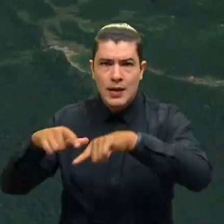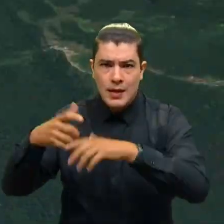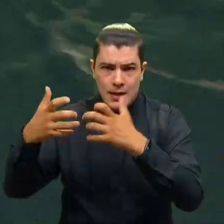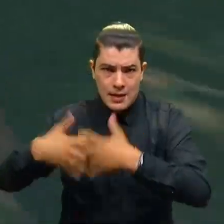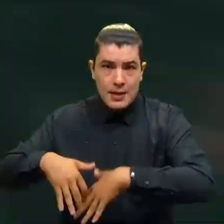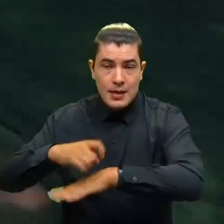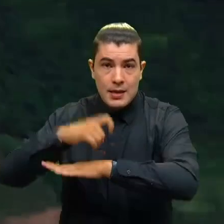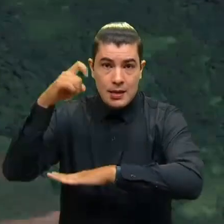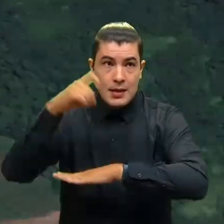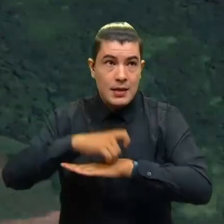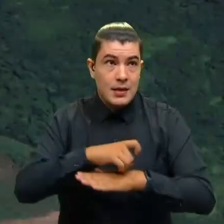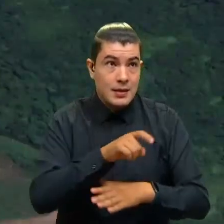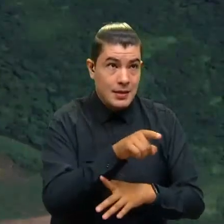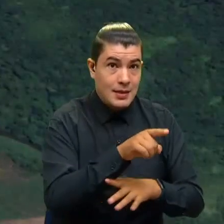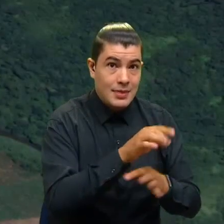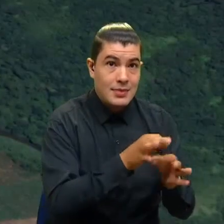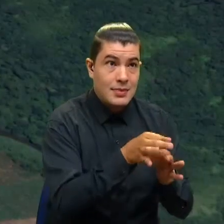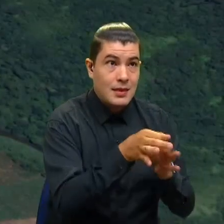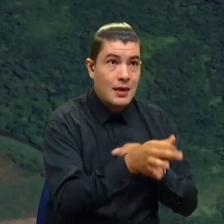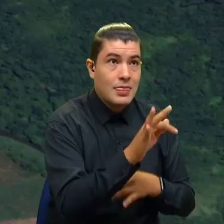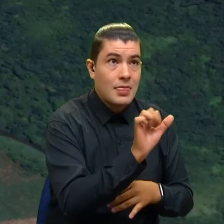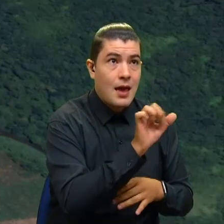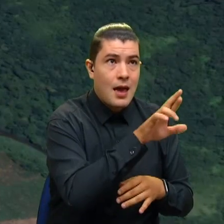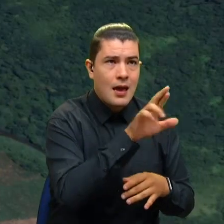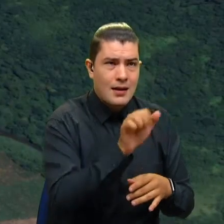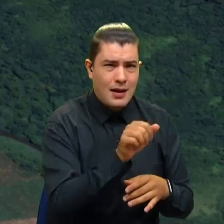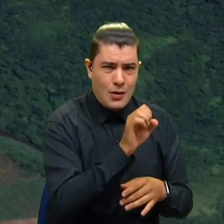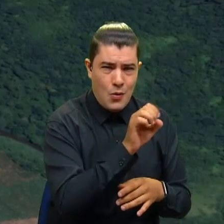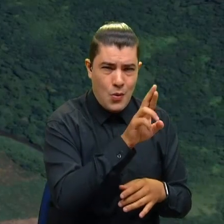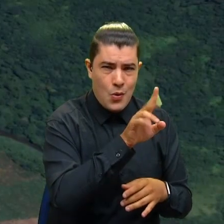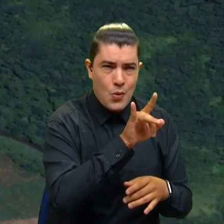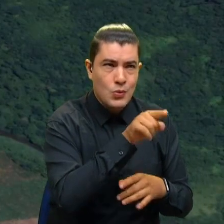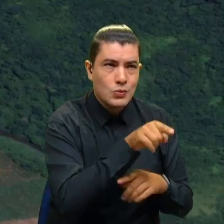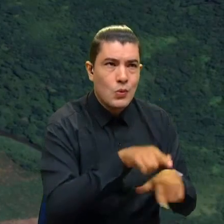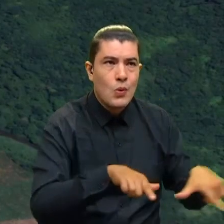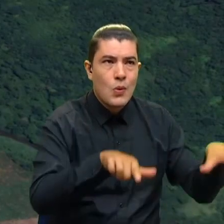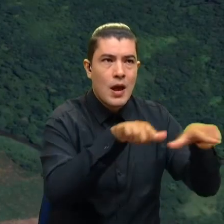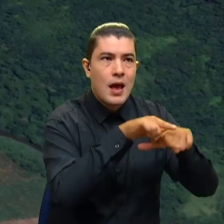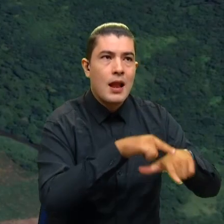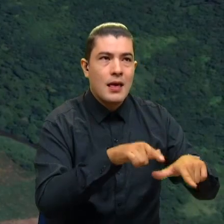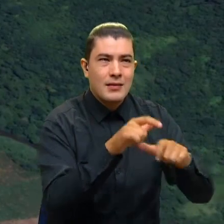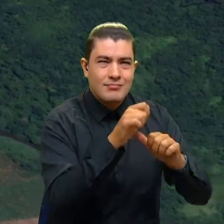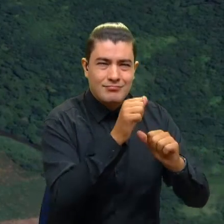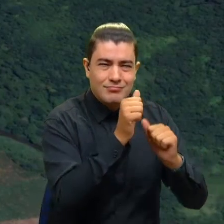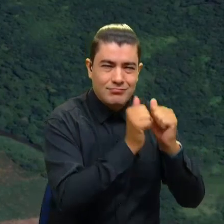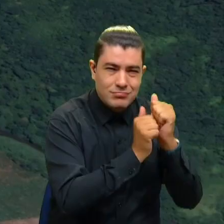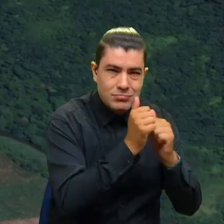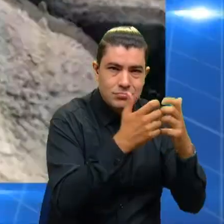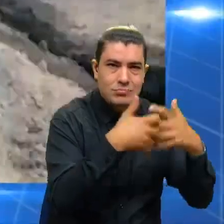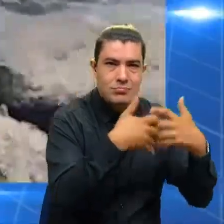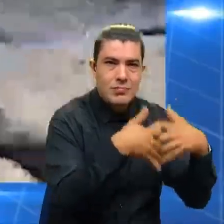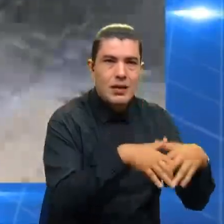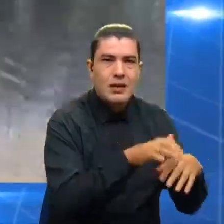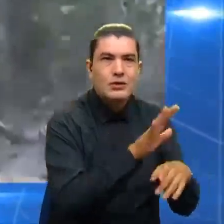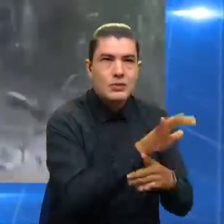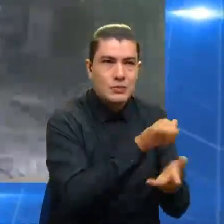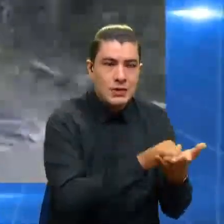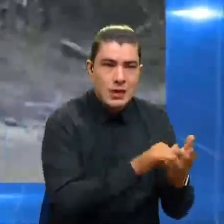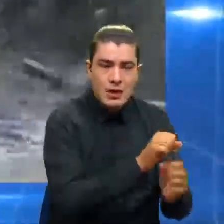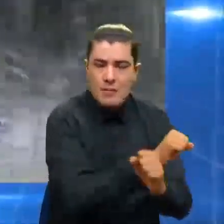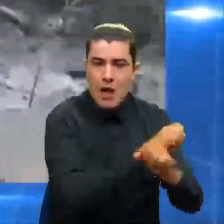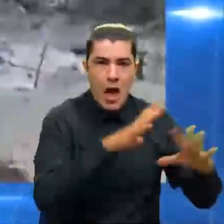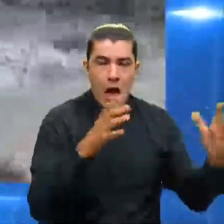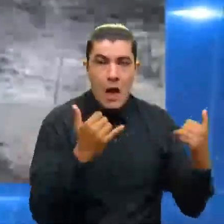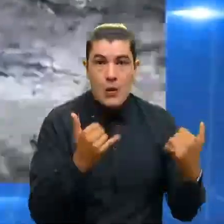del Tarra, fue impactado con arma de fuego uno de los tableros de control de la centrifugadora de Trudo número 2. La acción